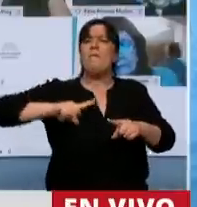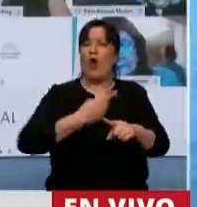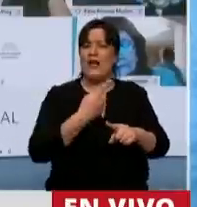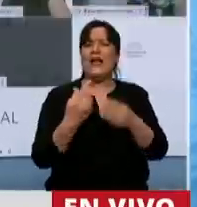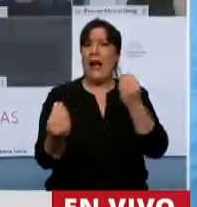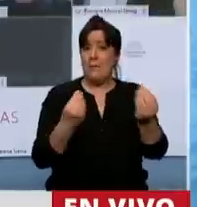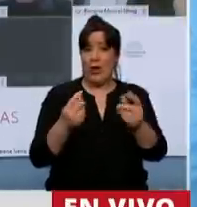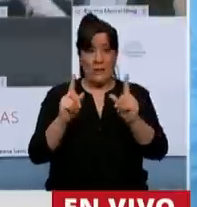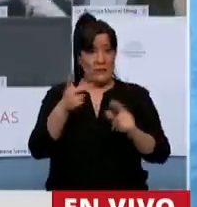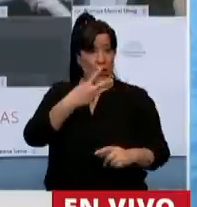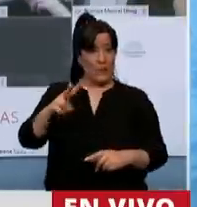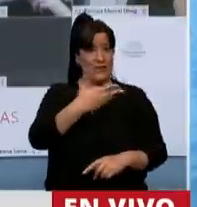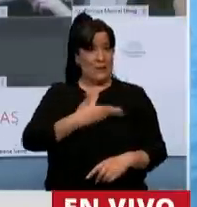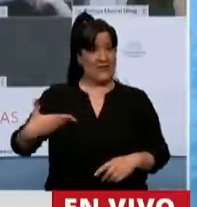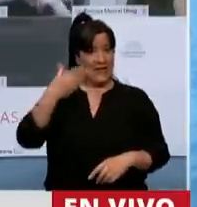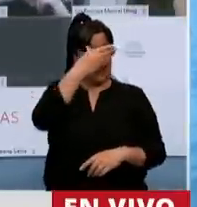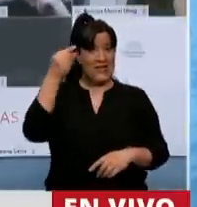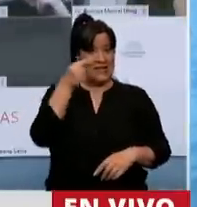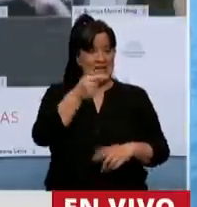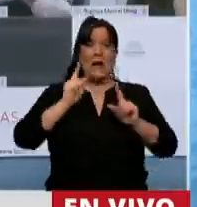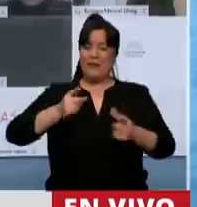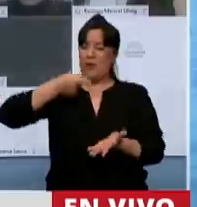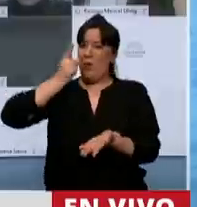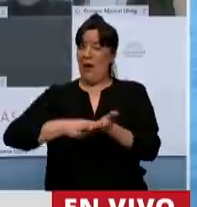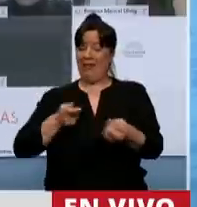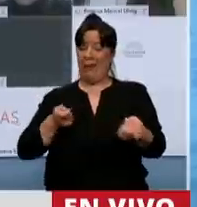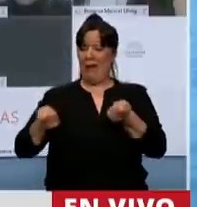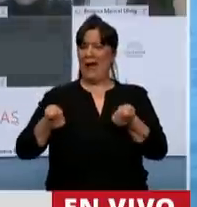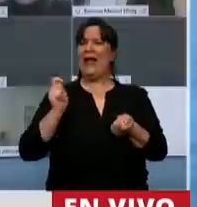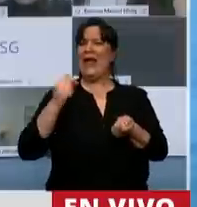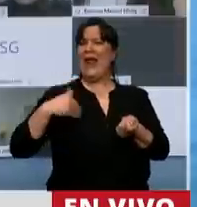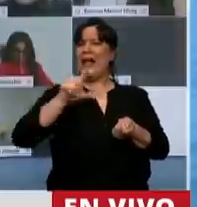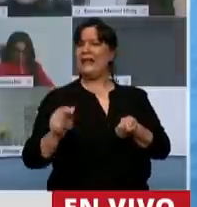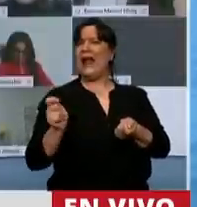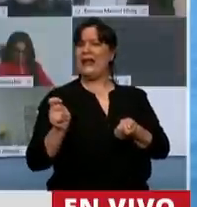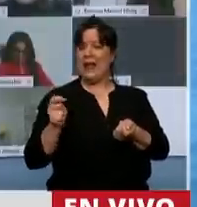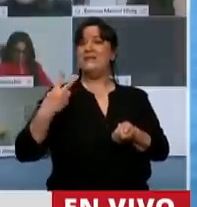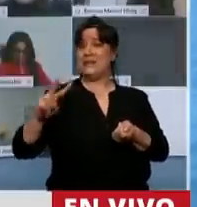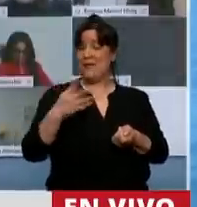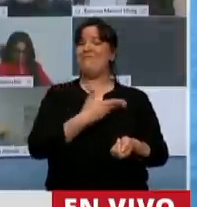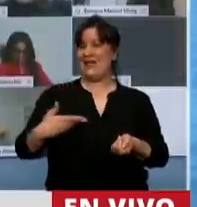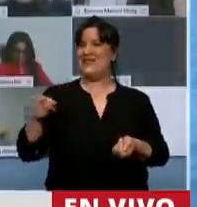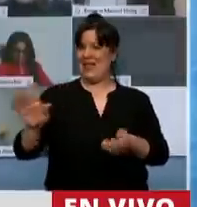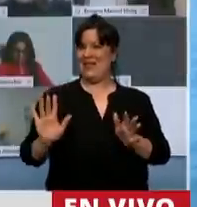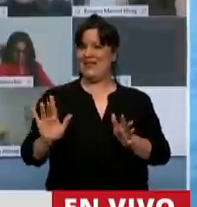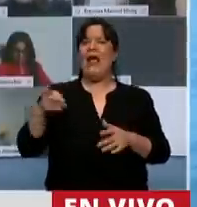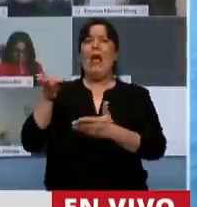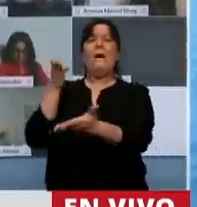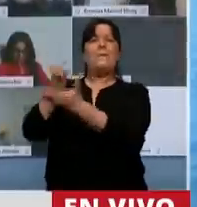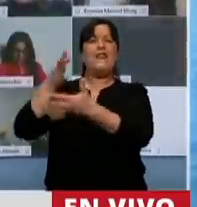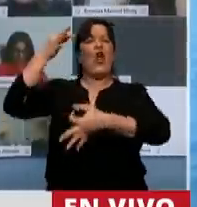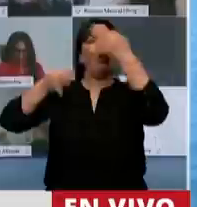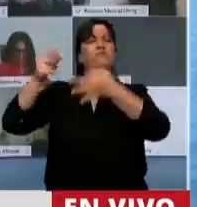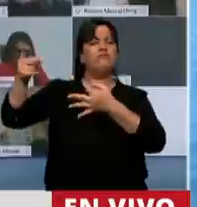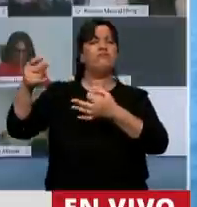fue la vicepresidente quien es quien manda y quien gobierna a la Argentina, a la Corte, a pedir una declaración de